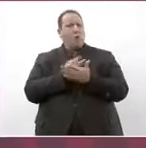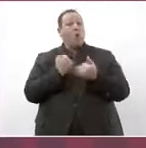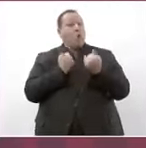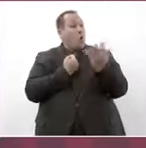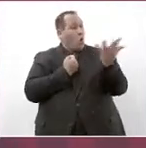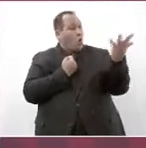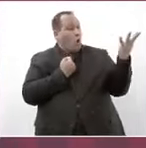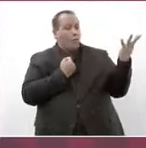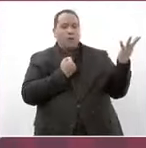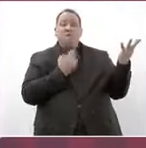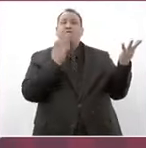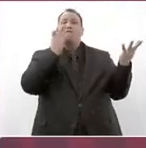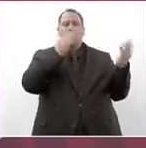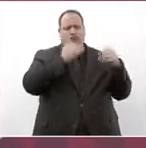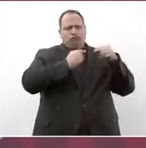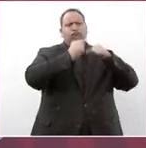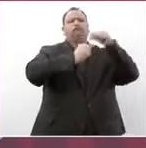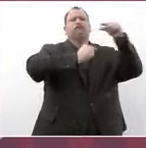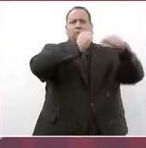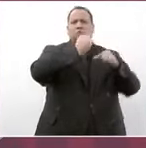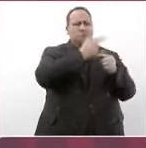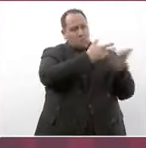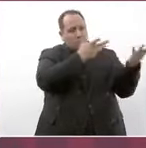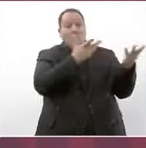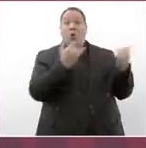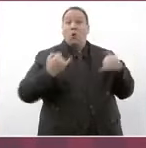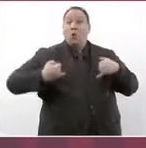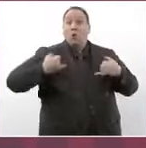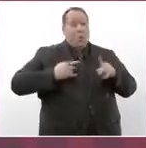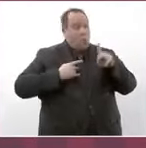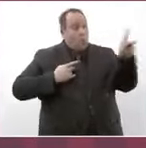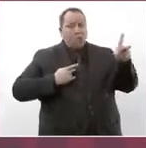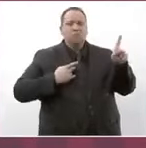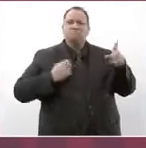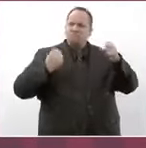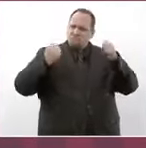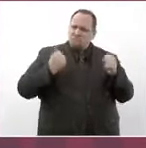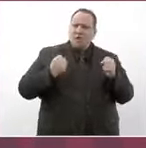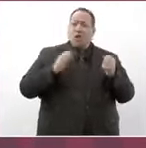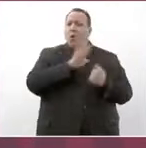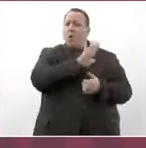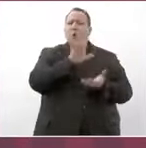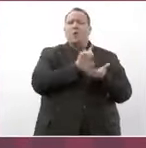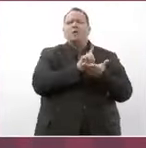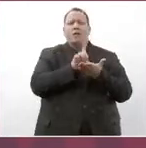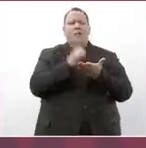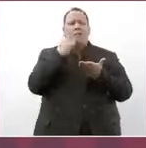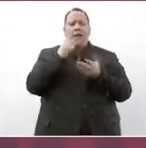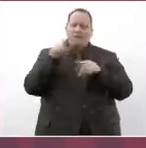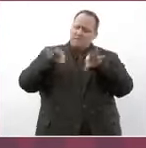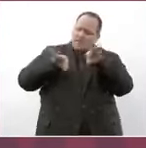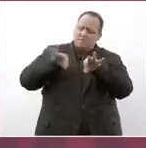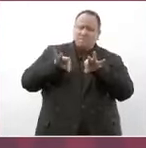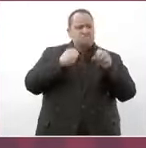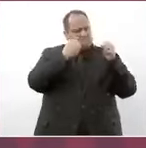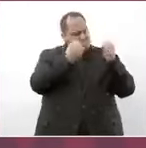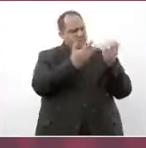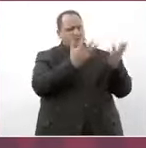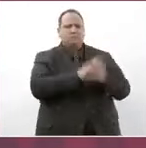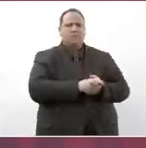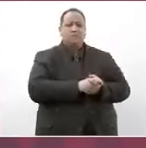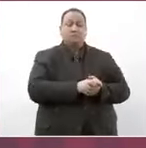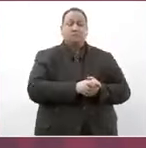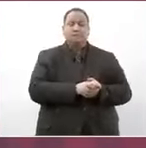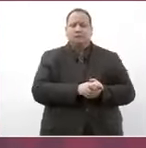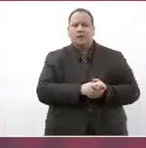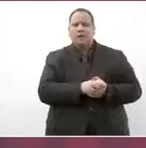construyendo el futuro para que todos los jóvenes tengan garantizado el derecho al trabajo también